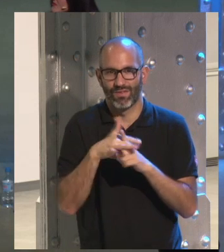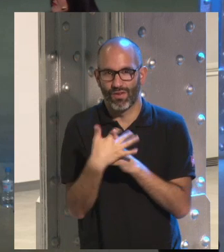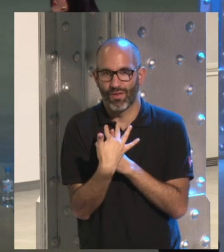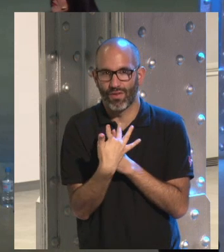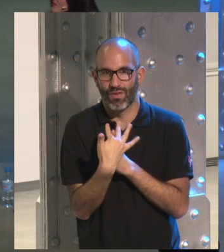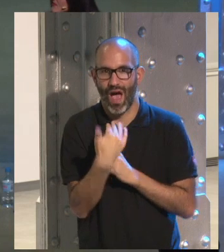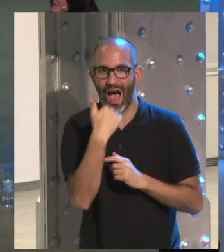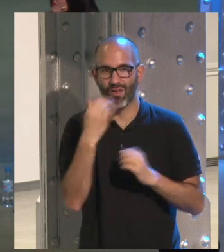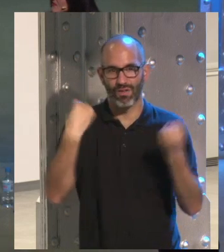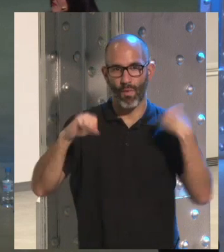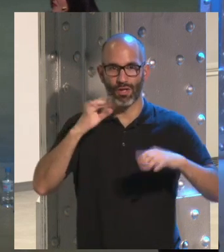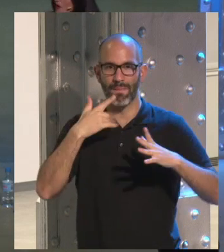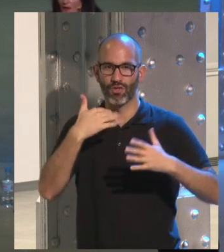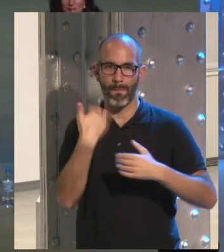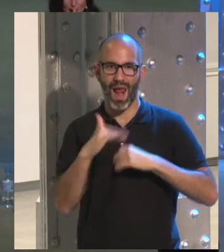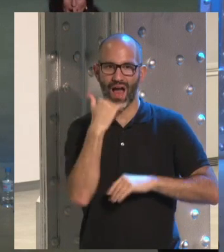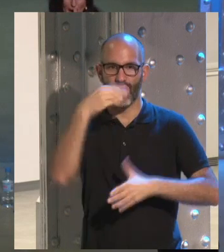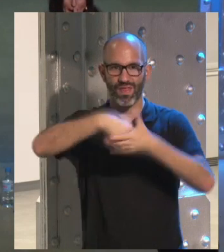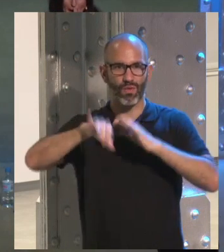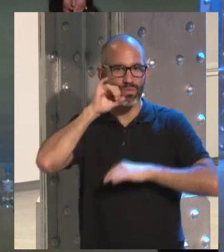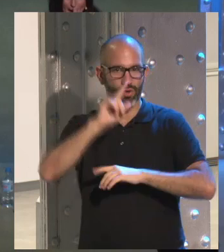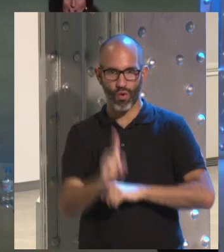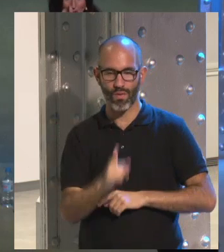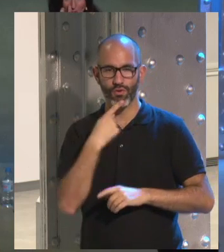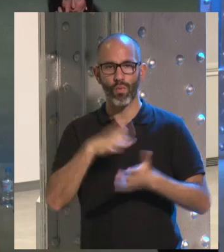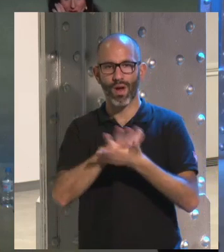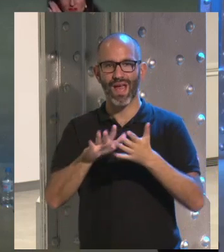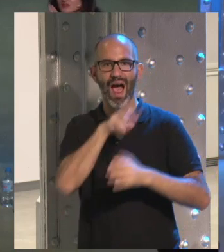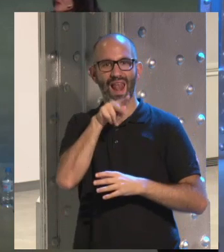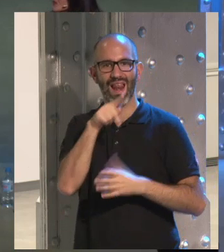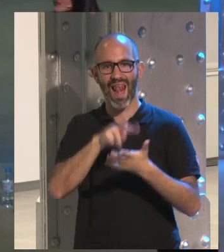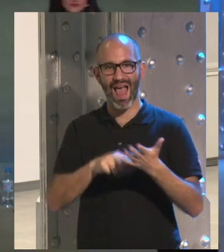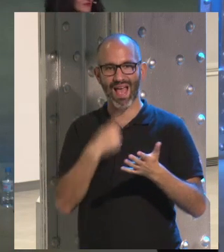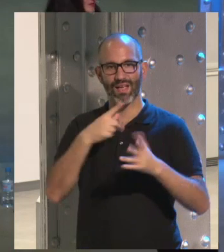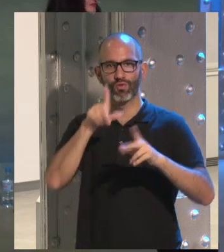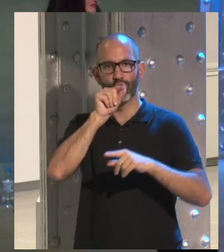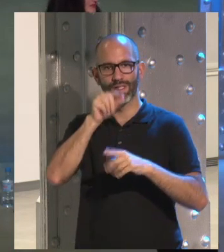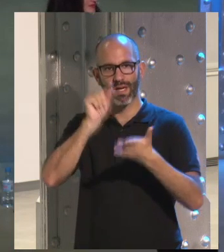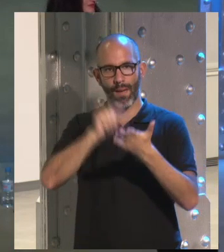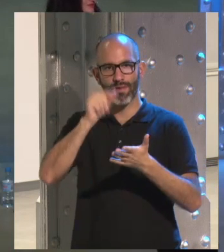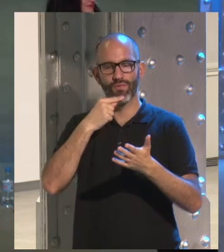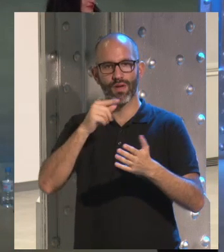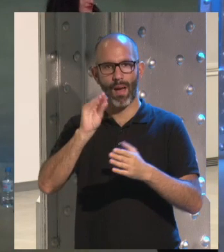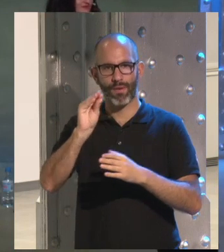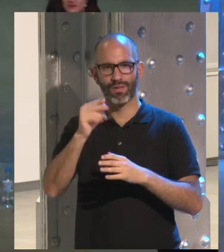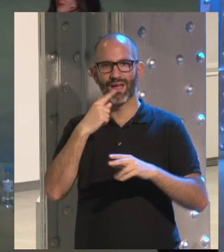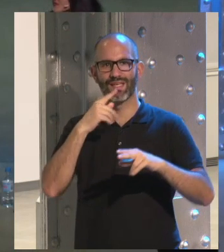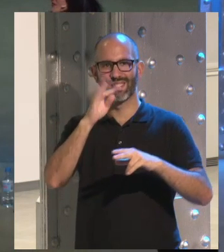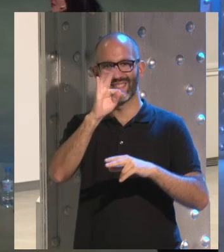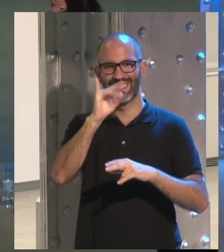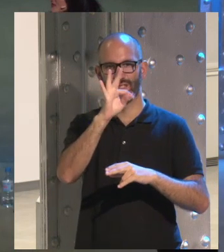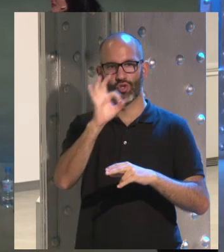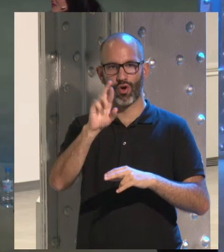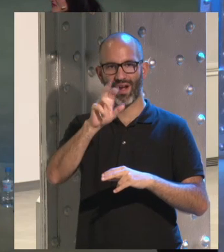tipo de actuaciones y esperemos y esperemos que nos salga voy a leer un tweet rápido y nos vamos a ir a una pregunta allí me ha hecho mucha gracia Tito